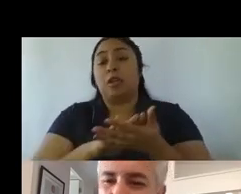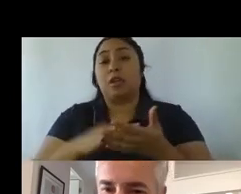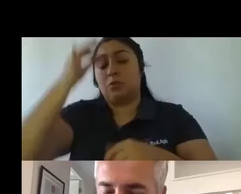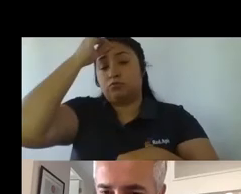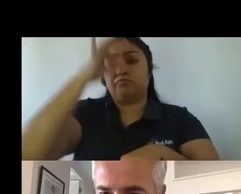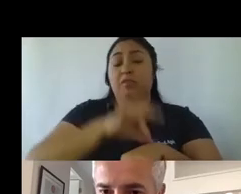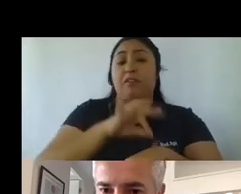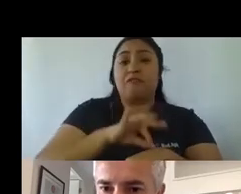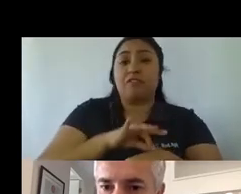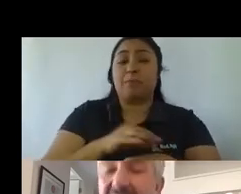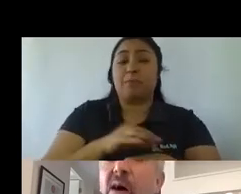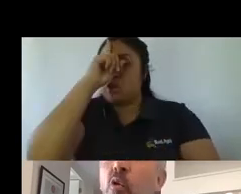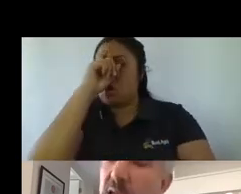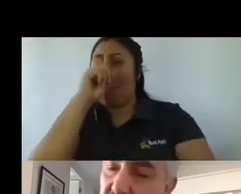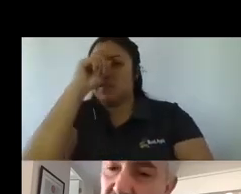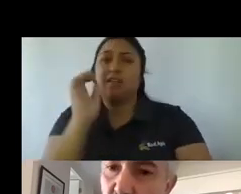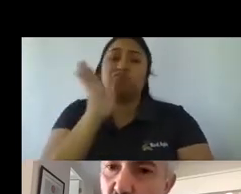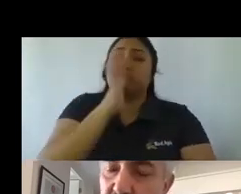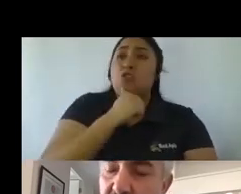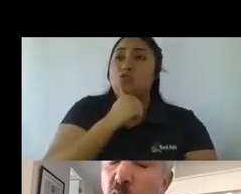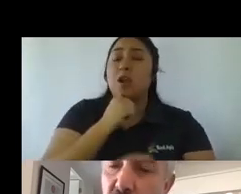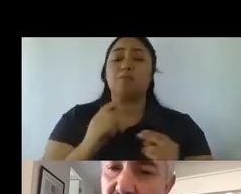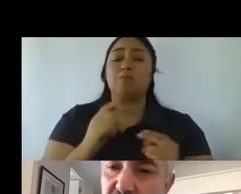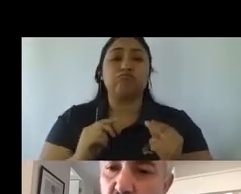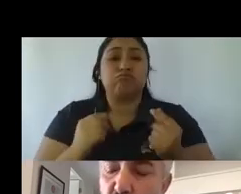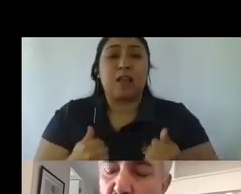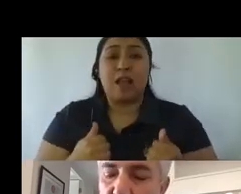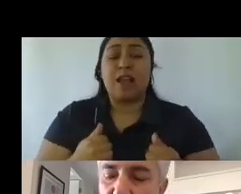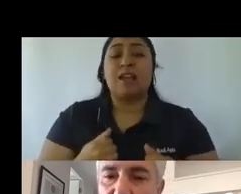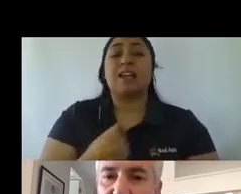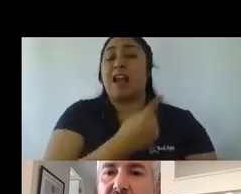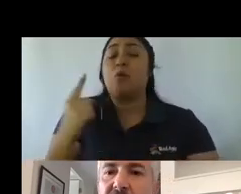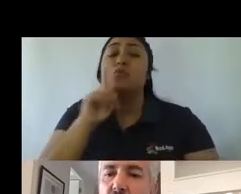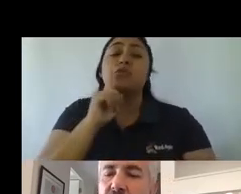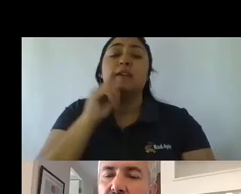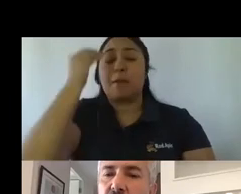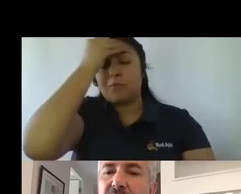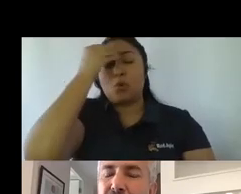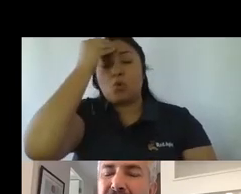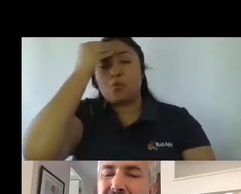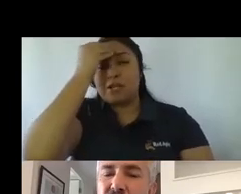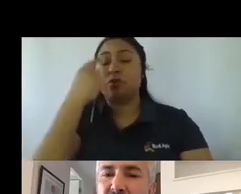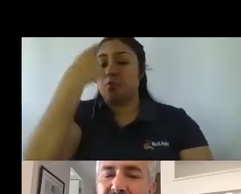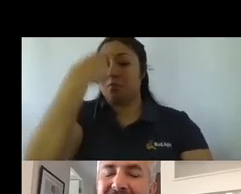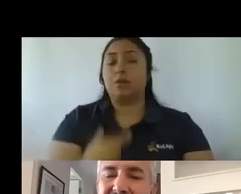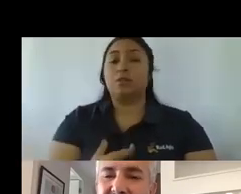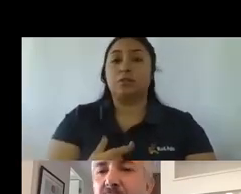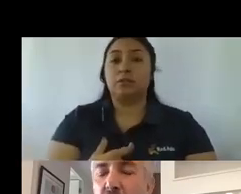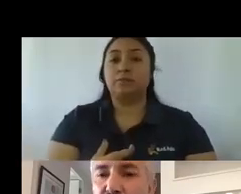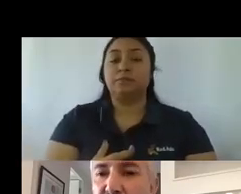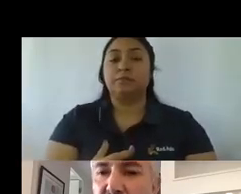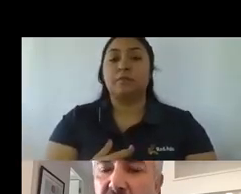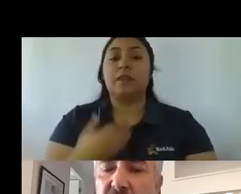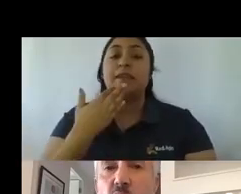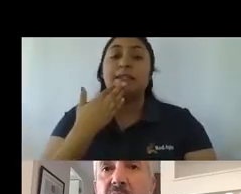muchísimas preocupaciones, cada una tiene su preocupación, cada uno tiene su preocupación personal, y por lo tanto, eso también, de alguna manera, incide